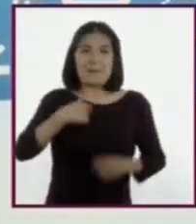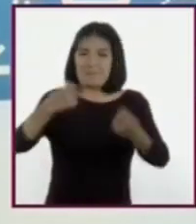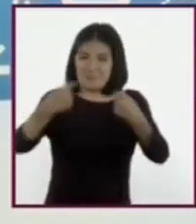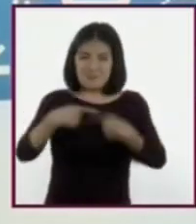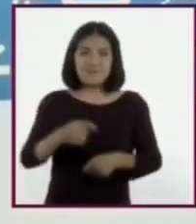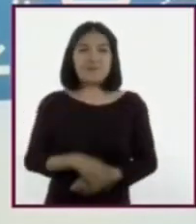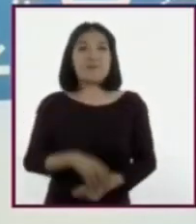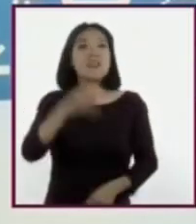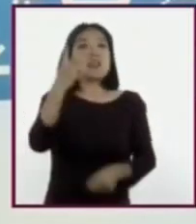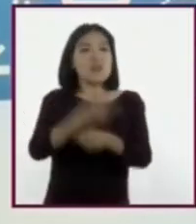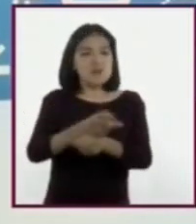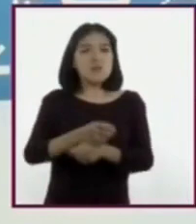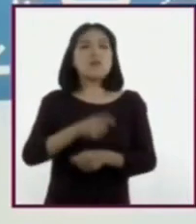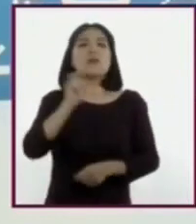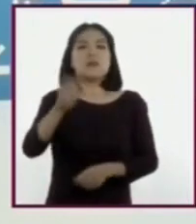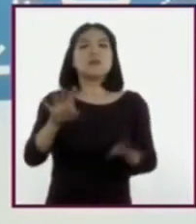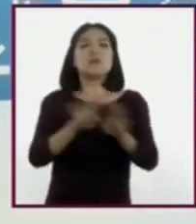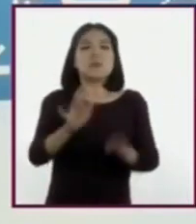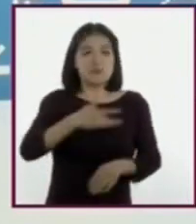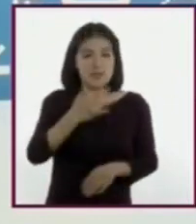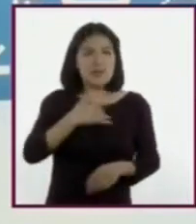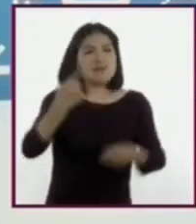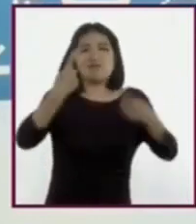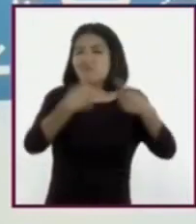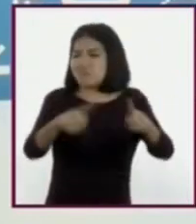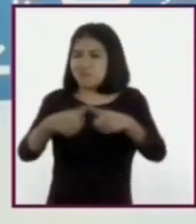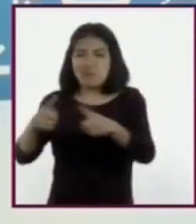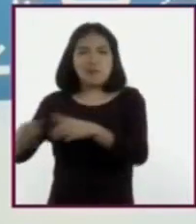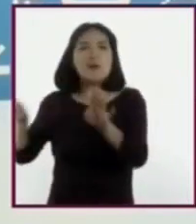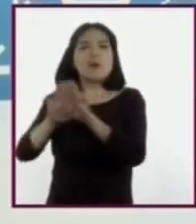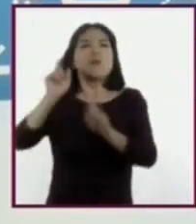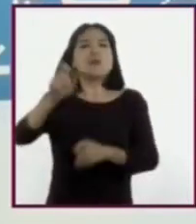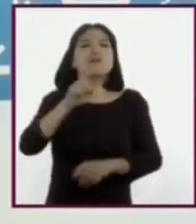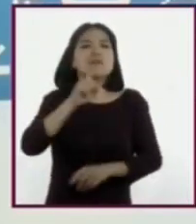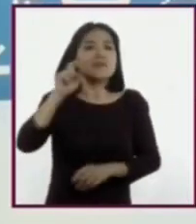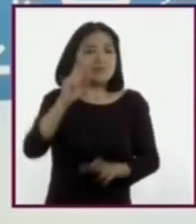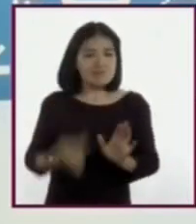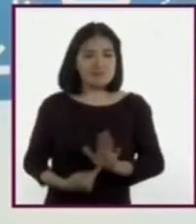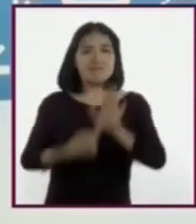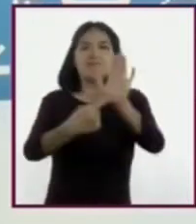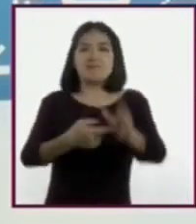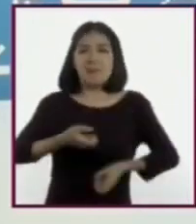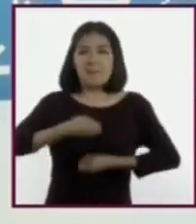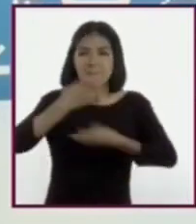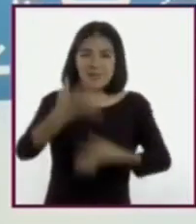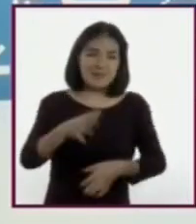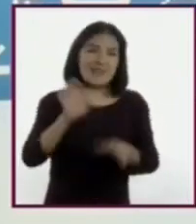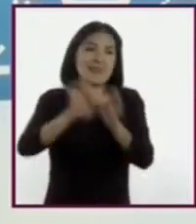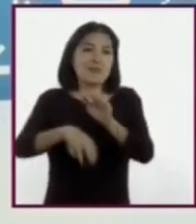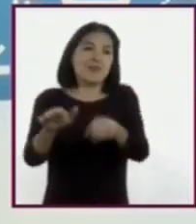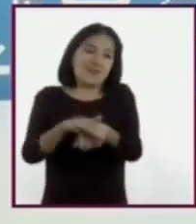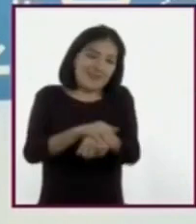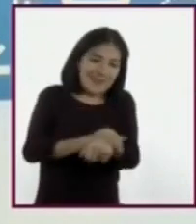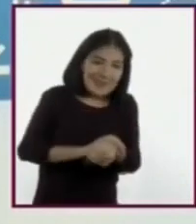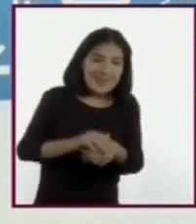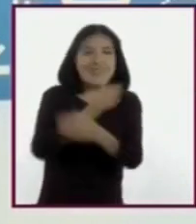Dos, saber que existen muchas formas de expresar la sexualidad y de sentirla. Las caricias, los abrazos, los besos